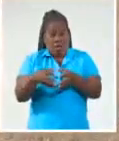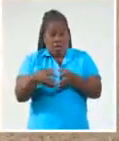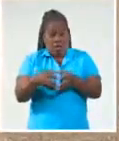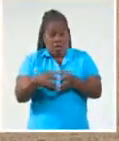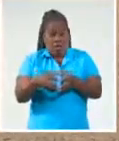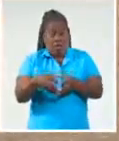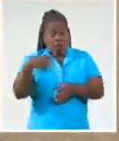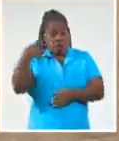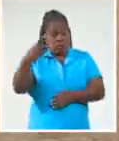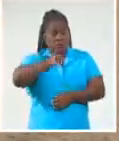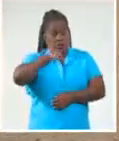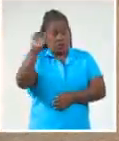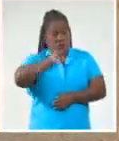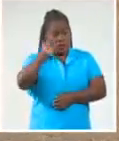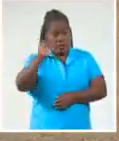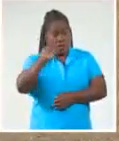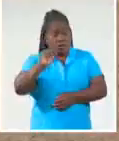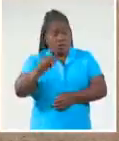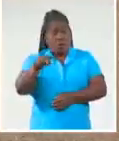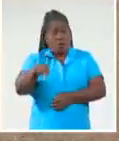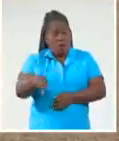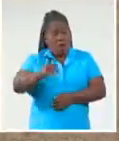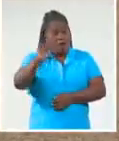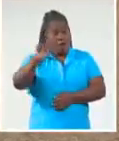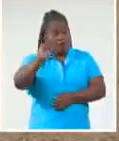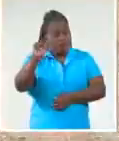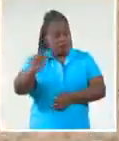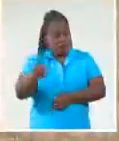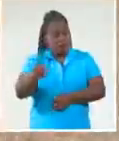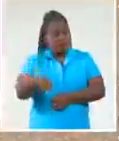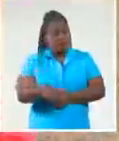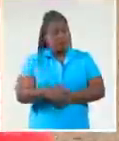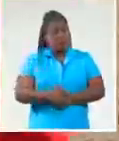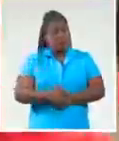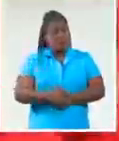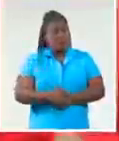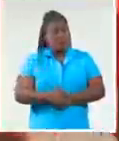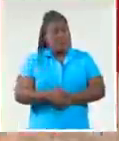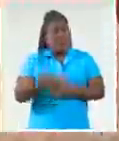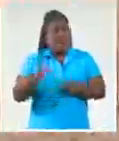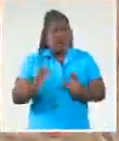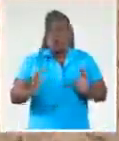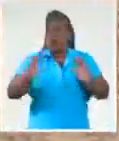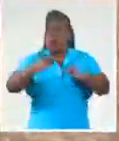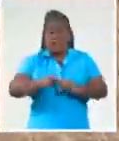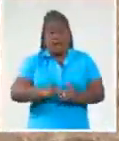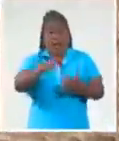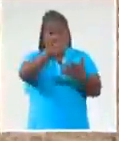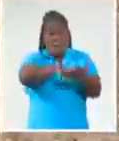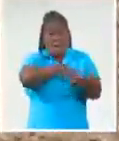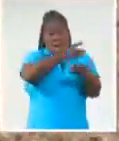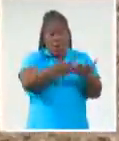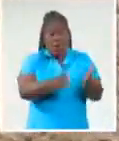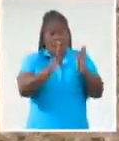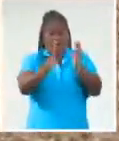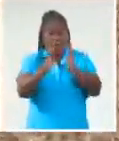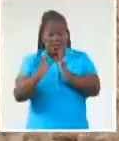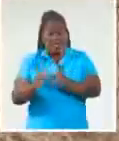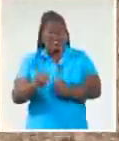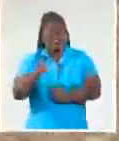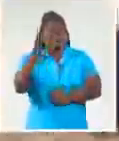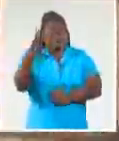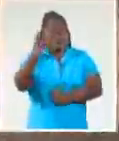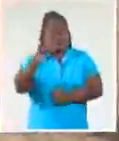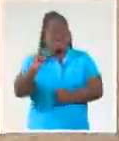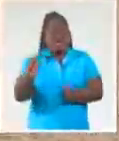título en esta temporada para convertirse en el máximo ganador de su país. Aunque no estaban en la nómina de los 30 jugadores de las Tunas para el torneo